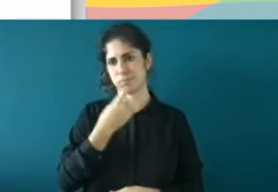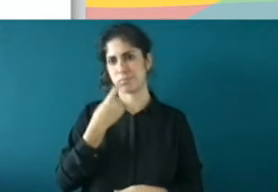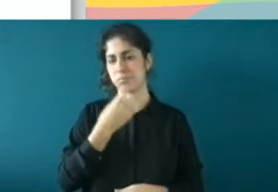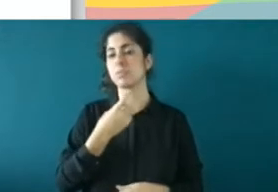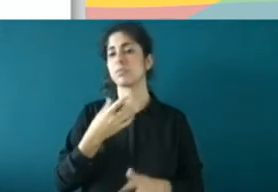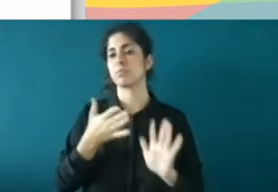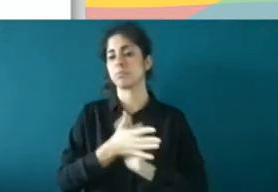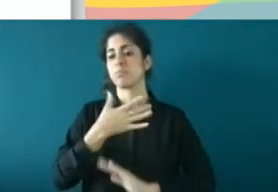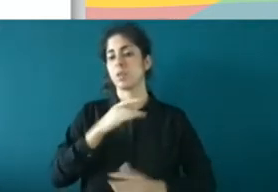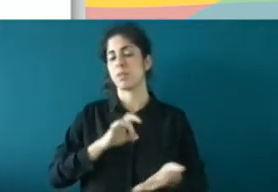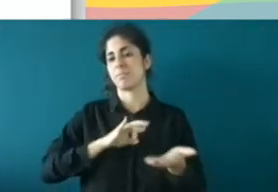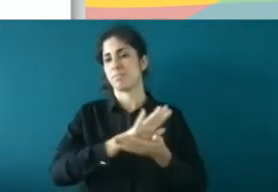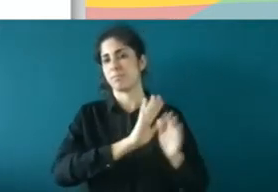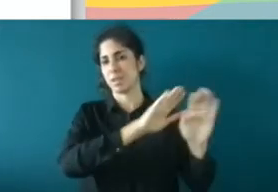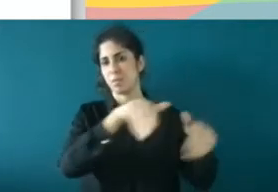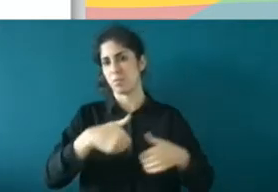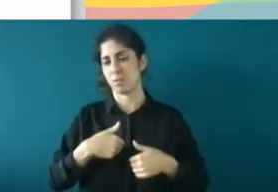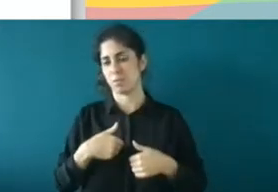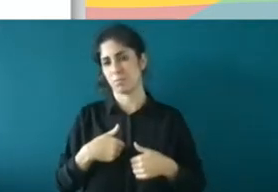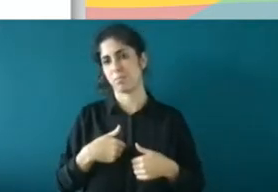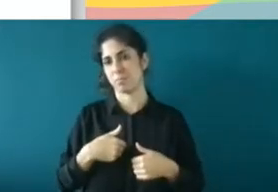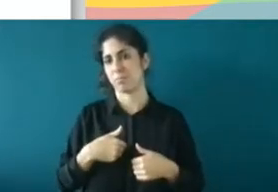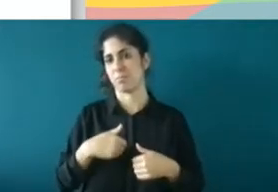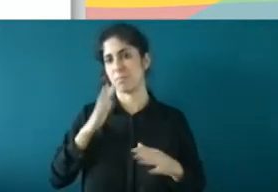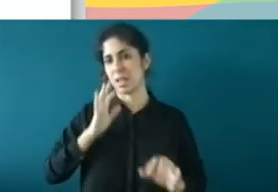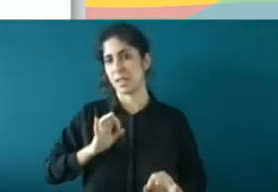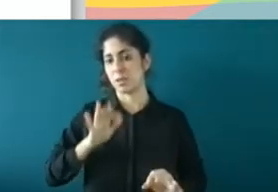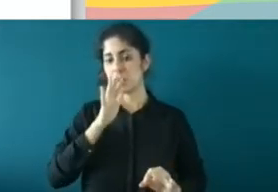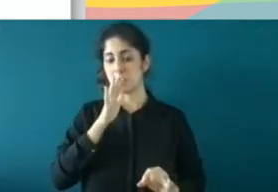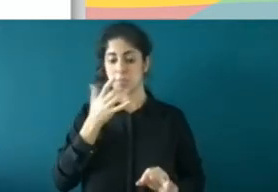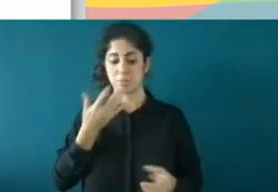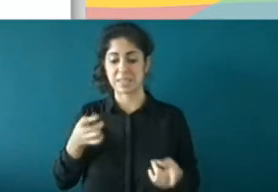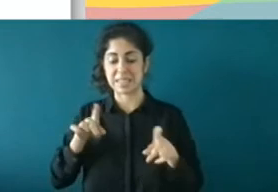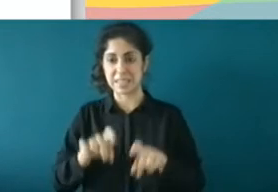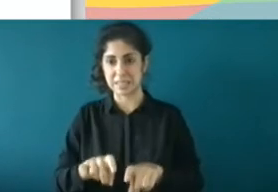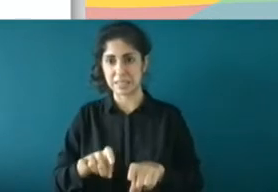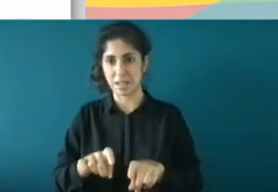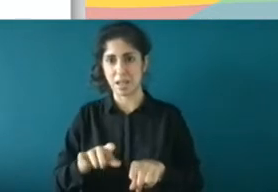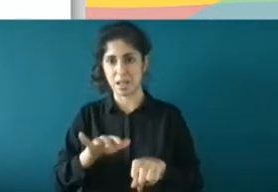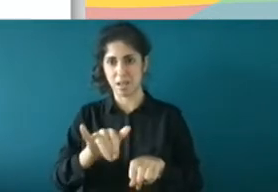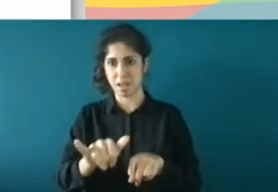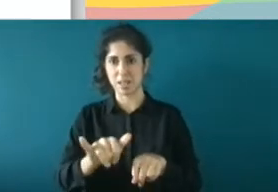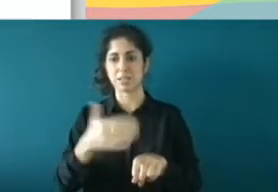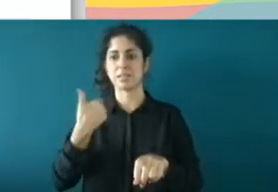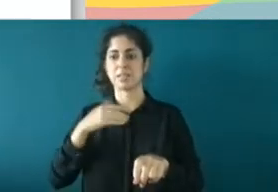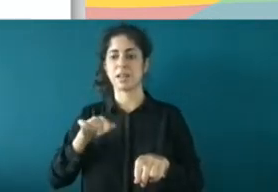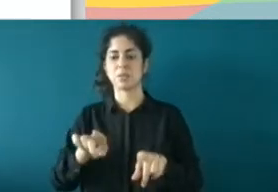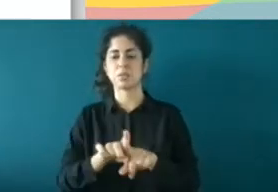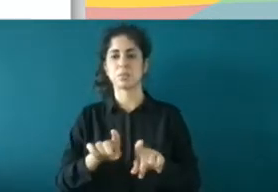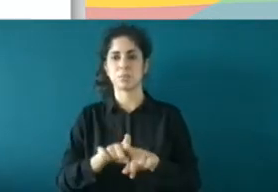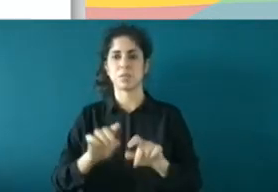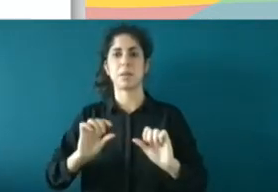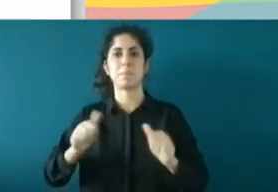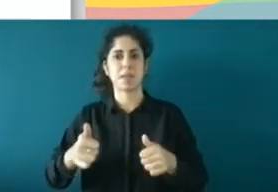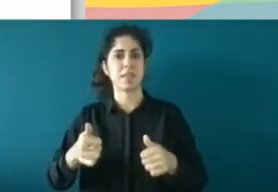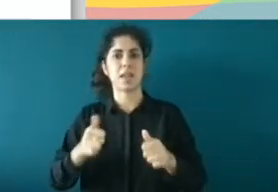devueltos porque en el momento en que vayan y ya tienen su cita entra al principio de no devolución. Desde el momento en que una persona